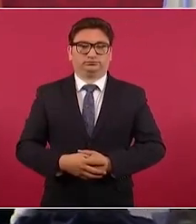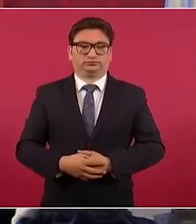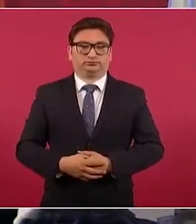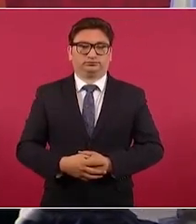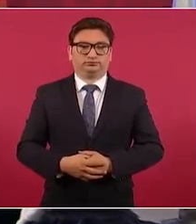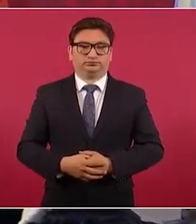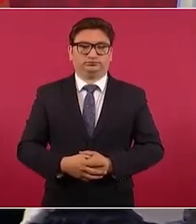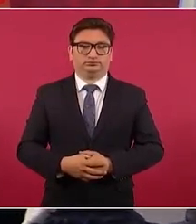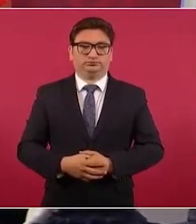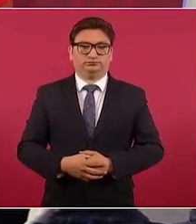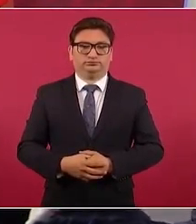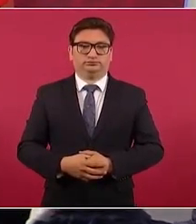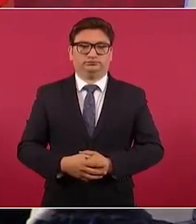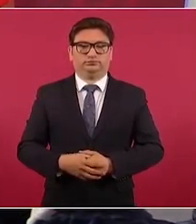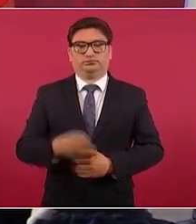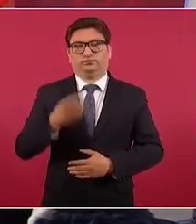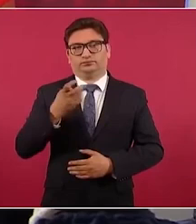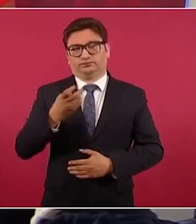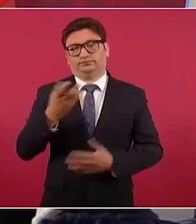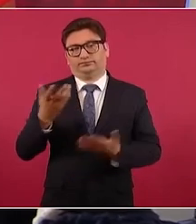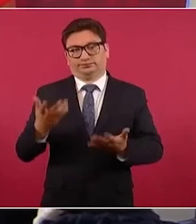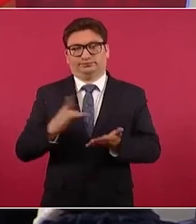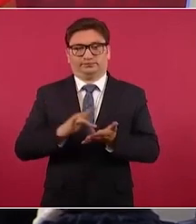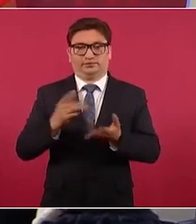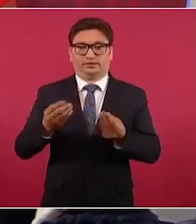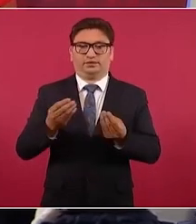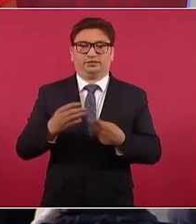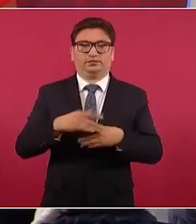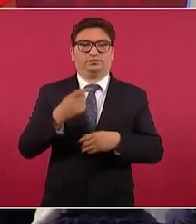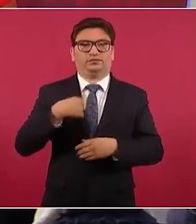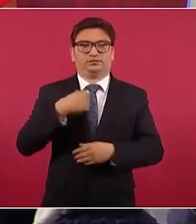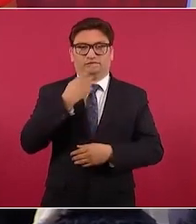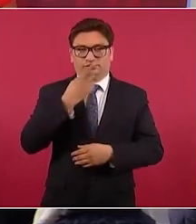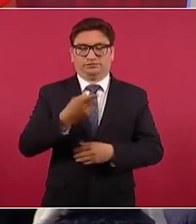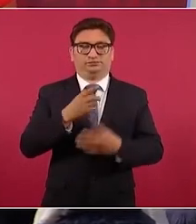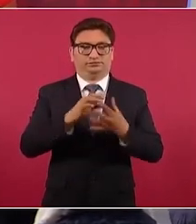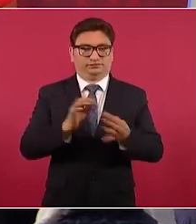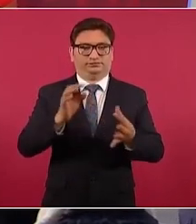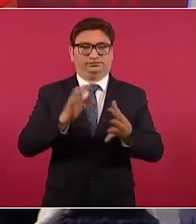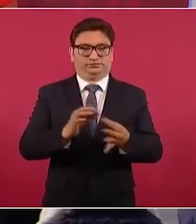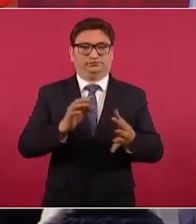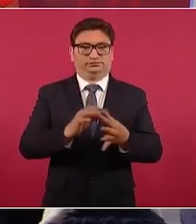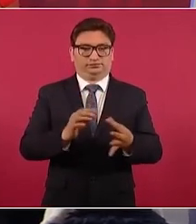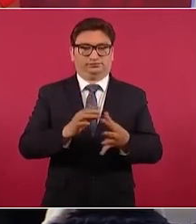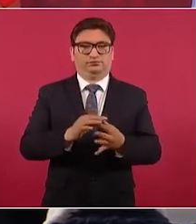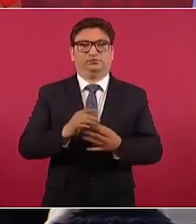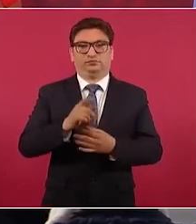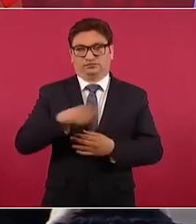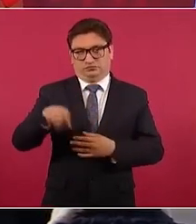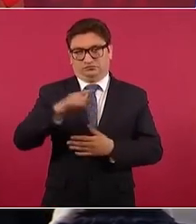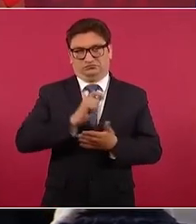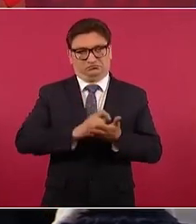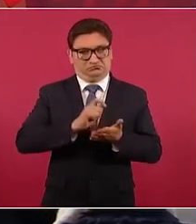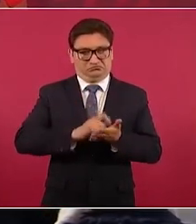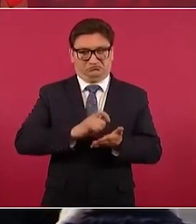entonces, muchas gracias porque he venido diciendo, está tomando nota